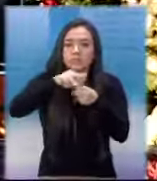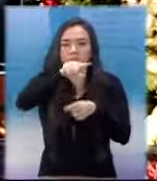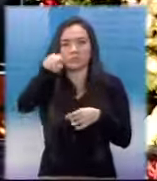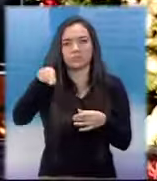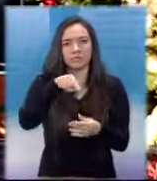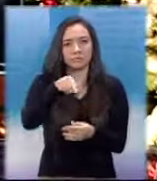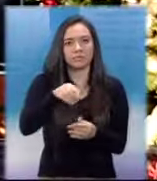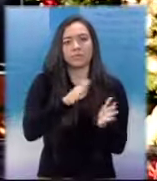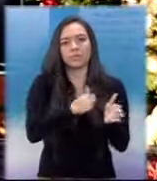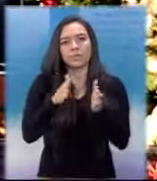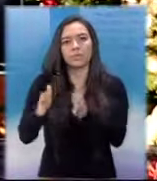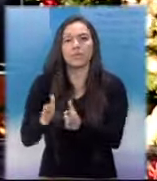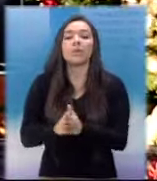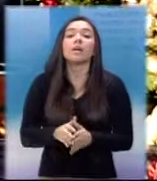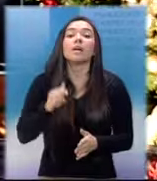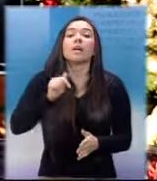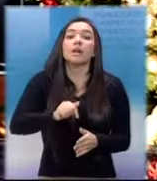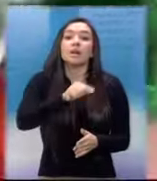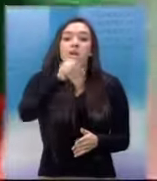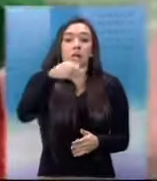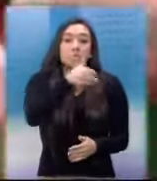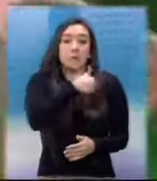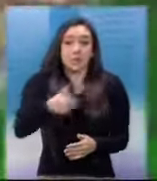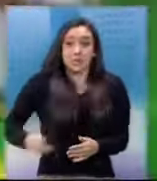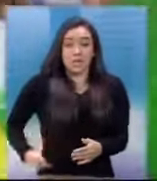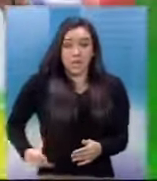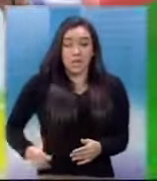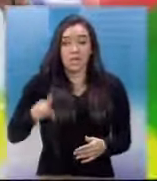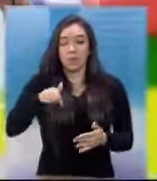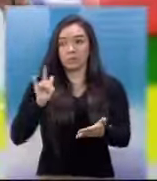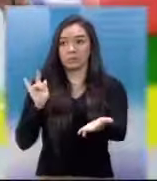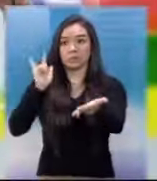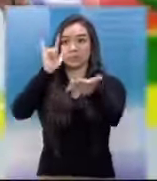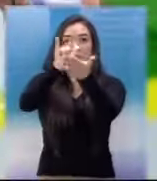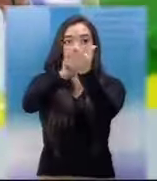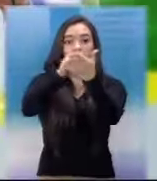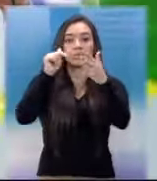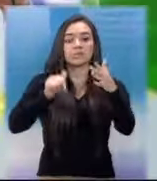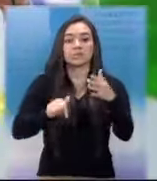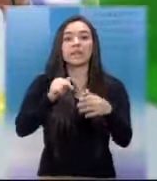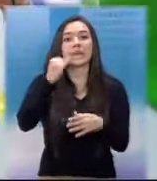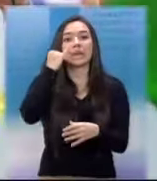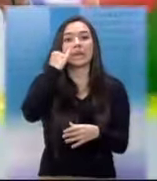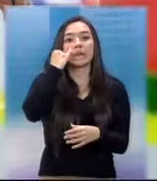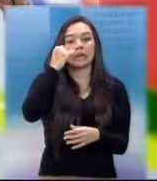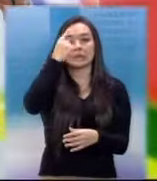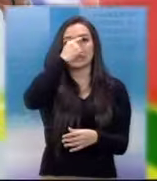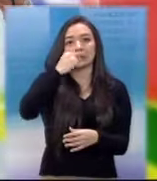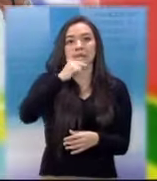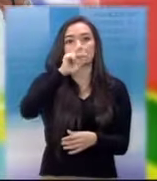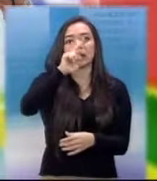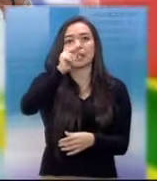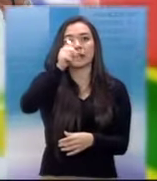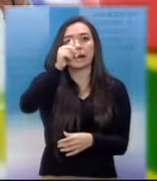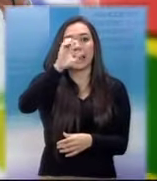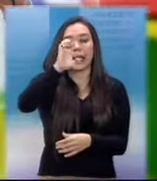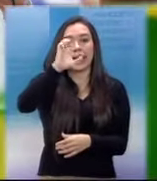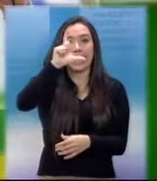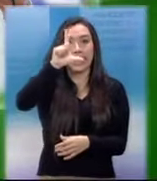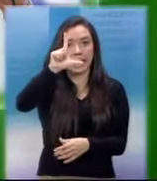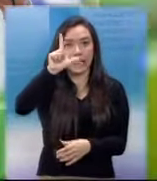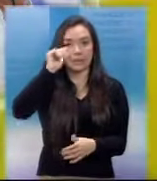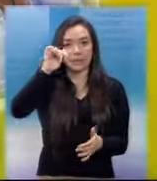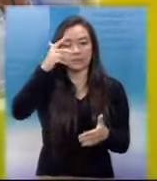Y el presidente Otto Pérez Molina llegó hoy a Israel acompañado de su esposa Rosalial, el ministro de Relaciones Exteriores,